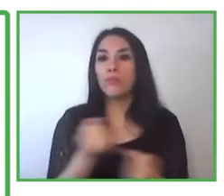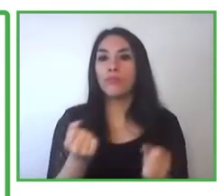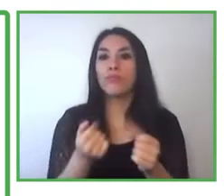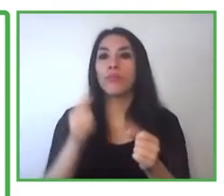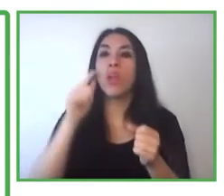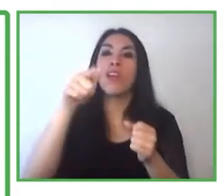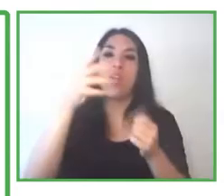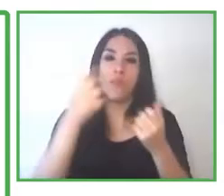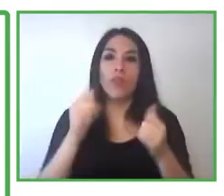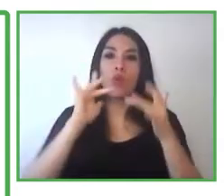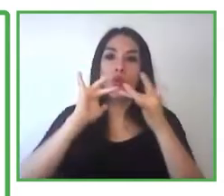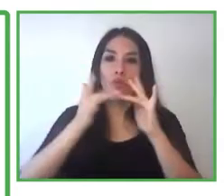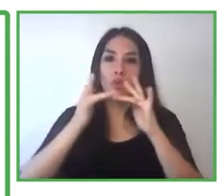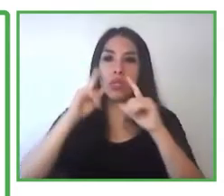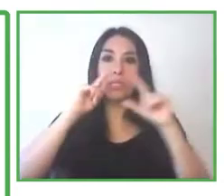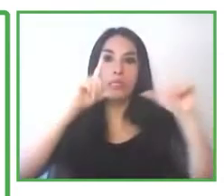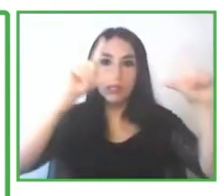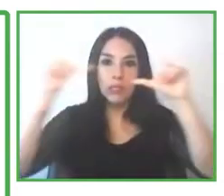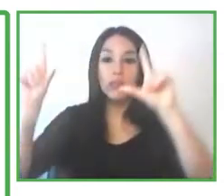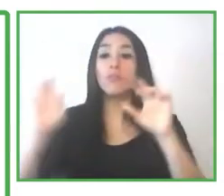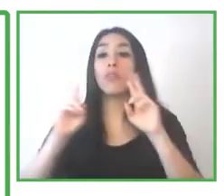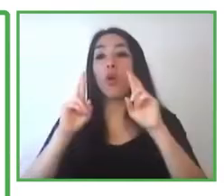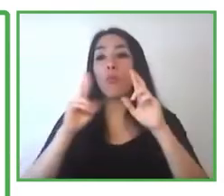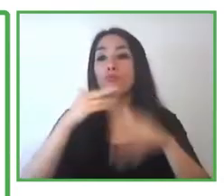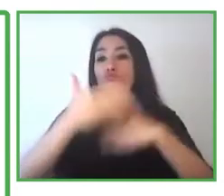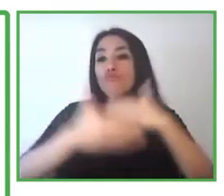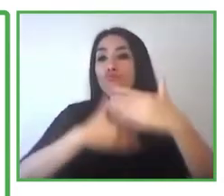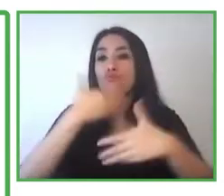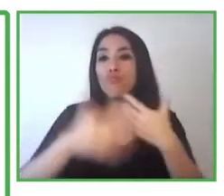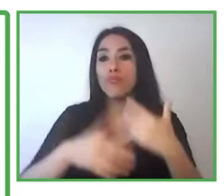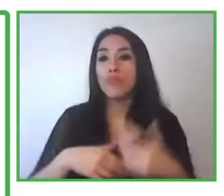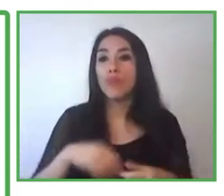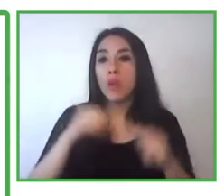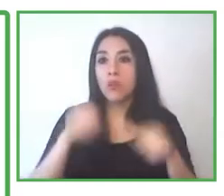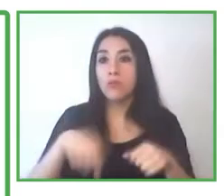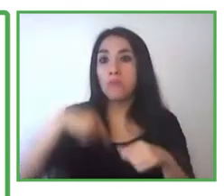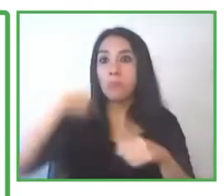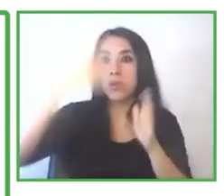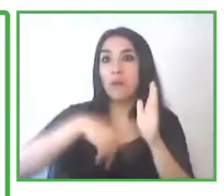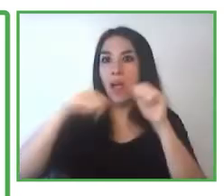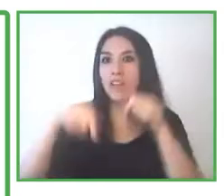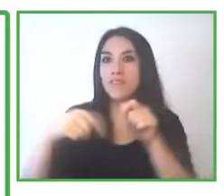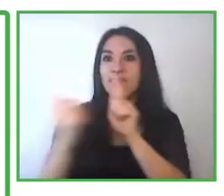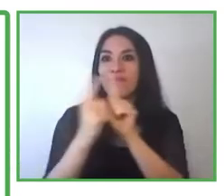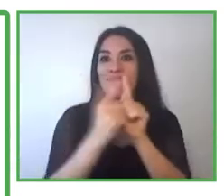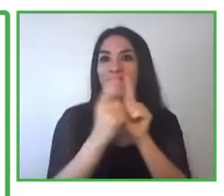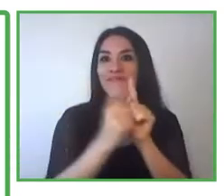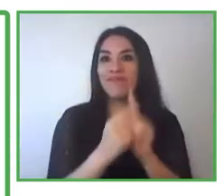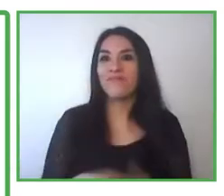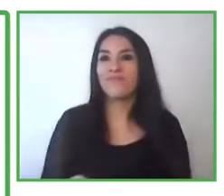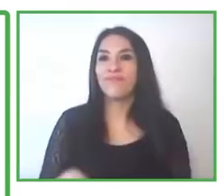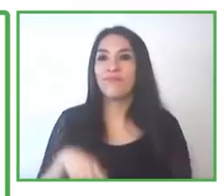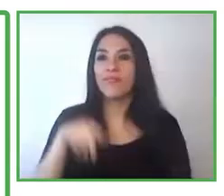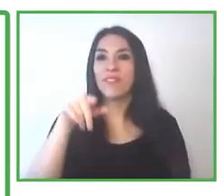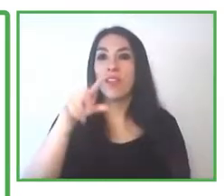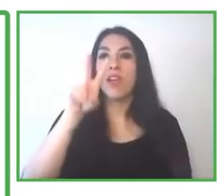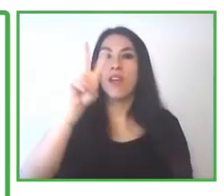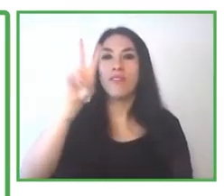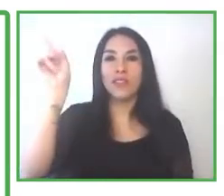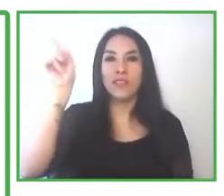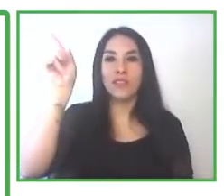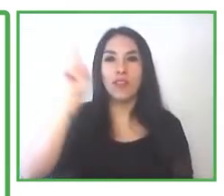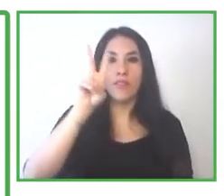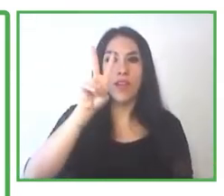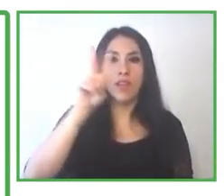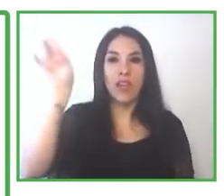en los próximos meses, tanto en Viena como en Santiago de Chile. Además, sabemos que el equipo